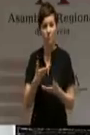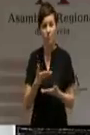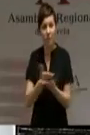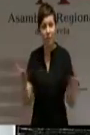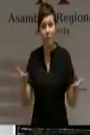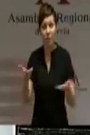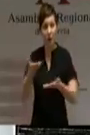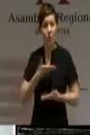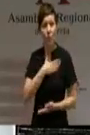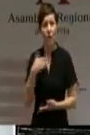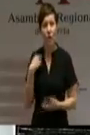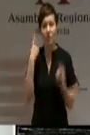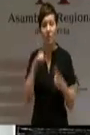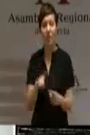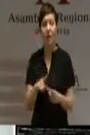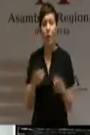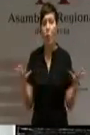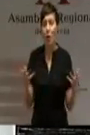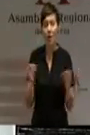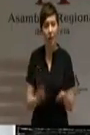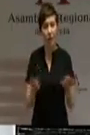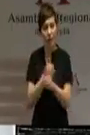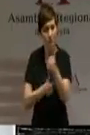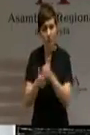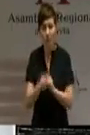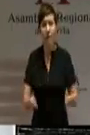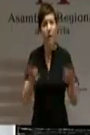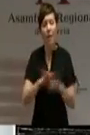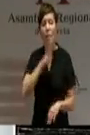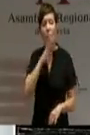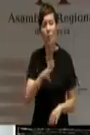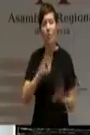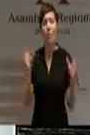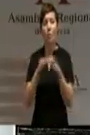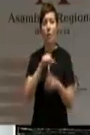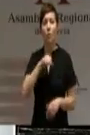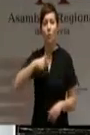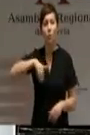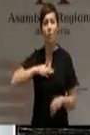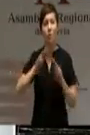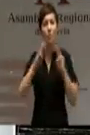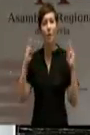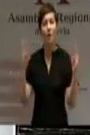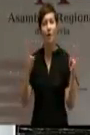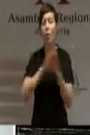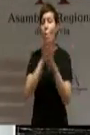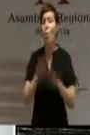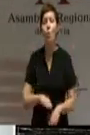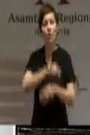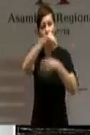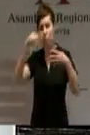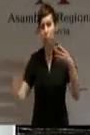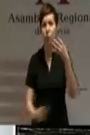Entendemos la falta de urgencia, porque solo somos, como comunidad y como Parlamento, los últimos de todas las comunidades